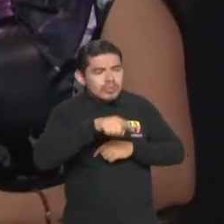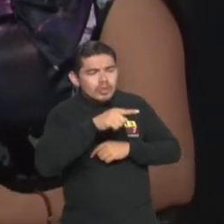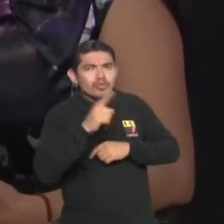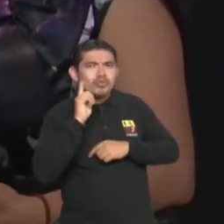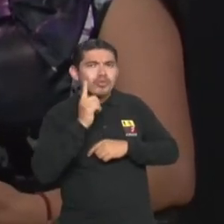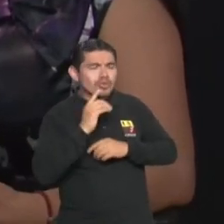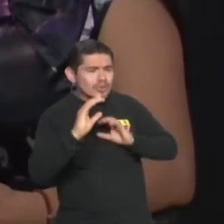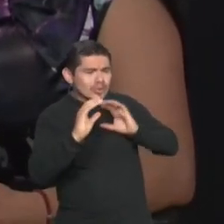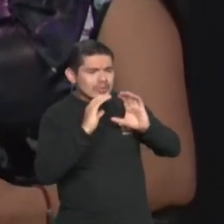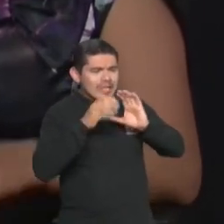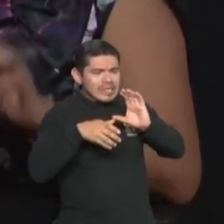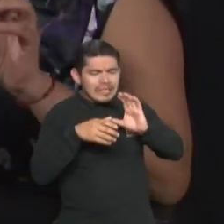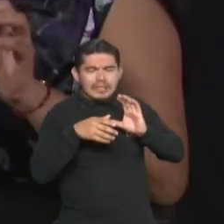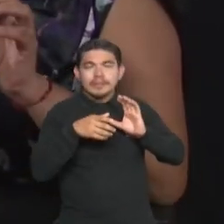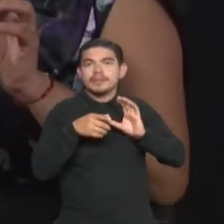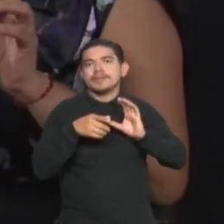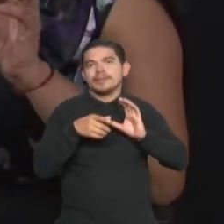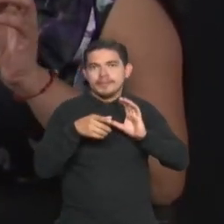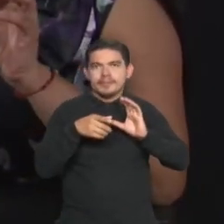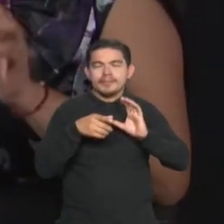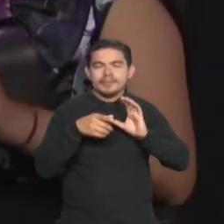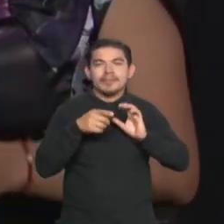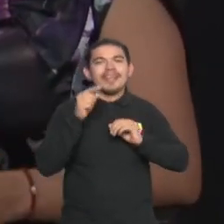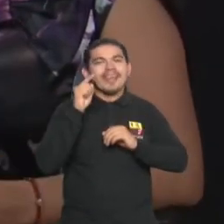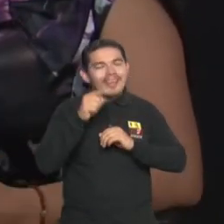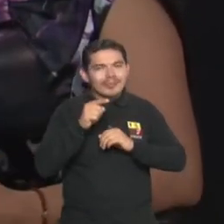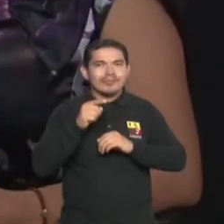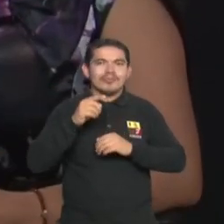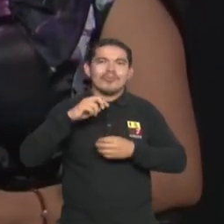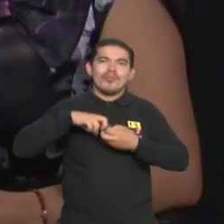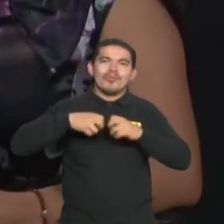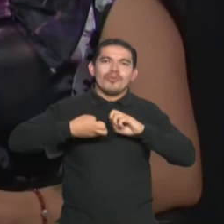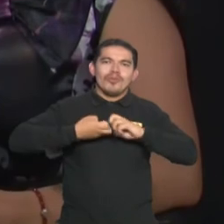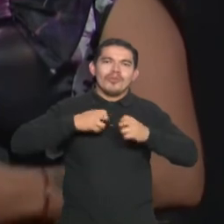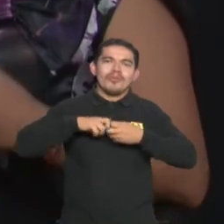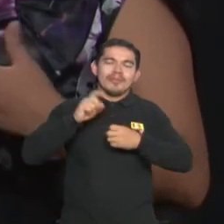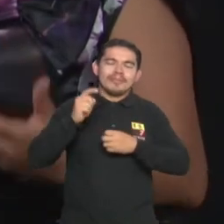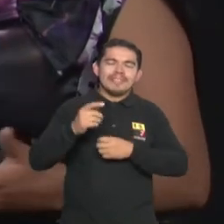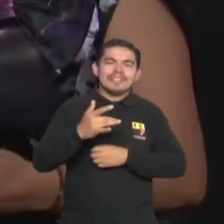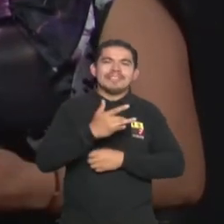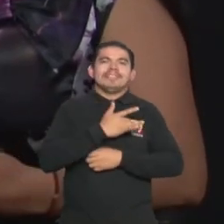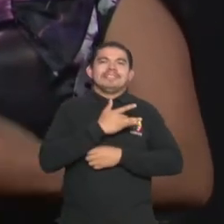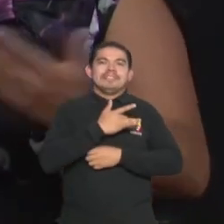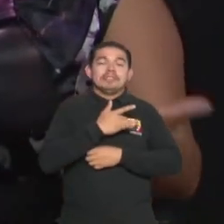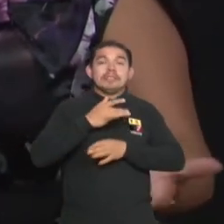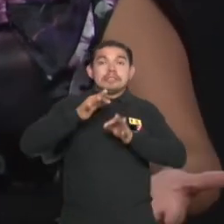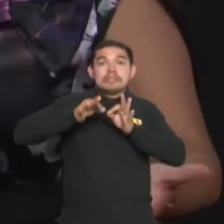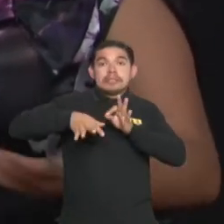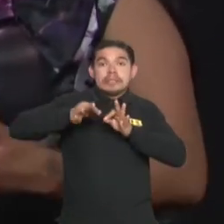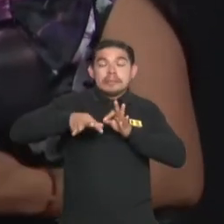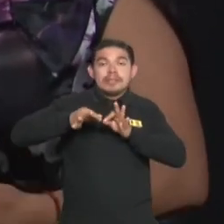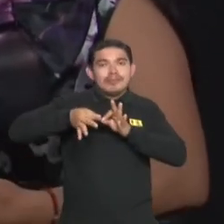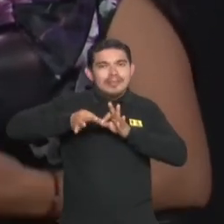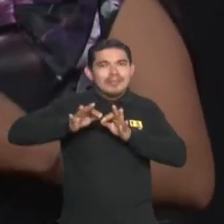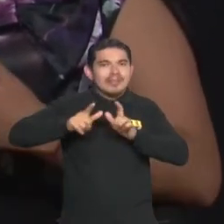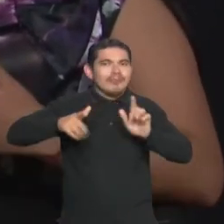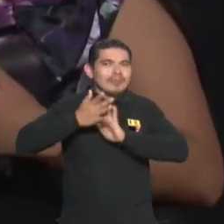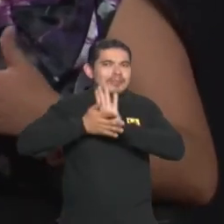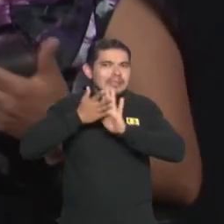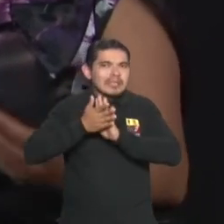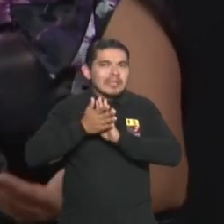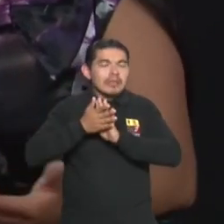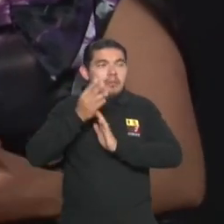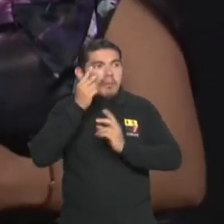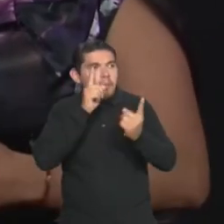comunicarse. Eso creo que ha sido algo que a nosotros nos ha marcado y cuando somos intérpretes nos encontramos con estas cosas en la